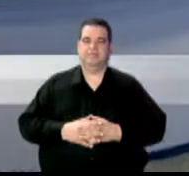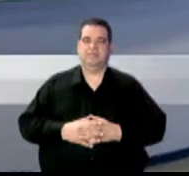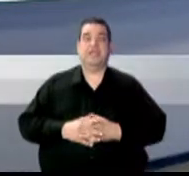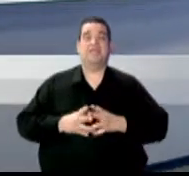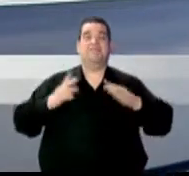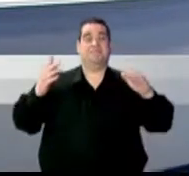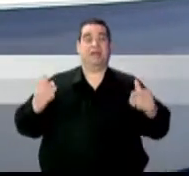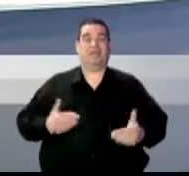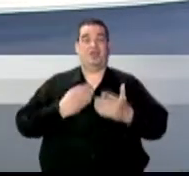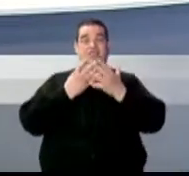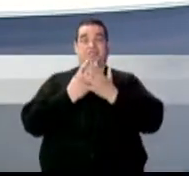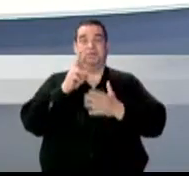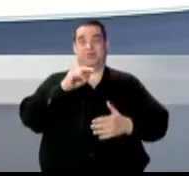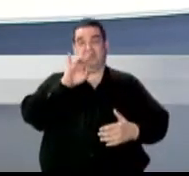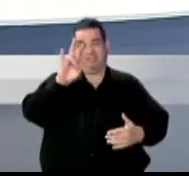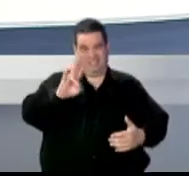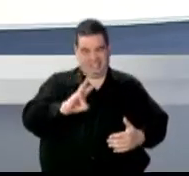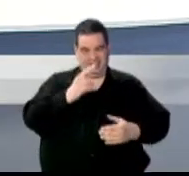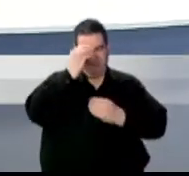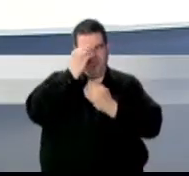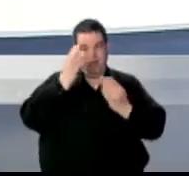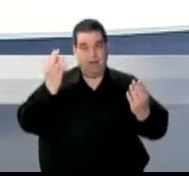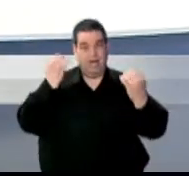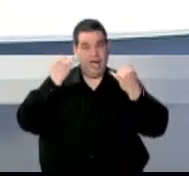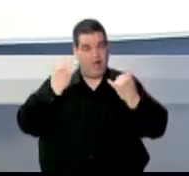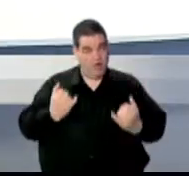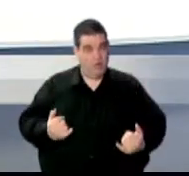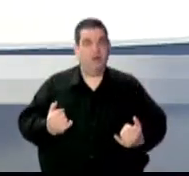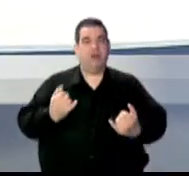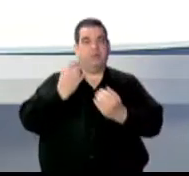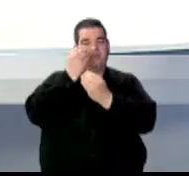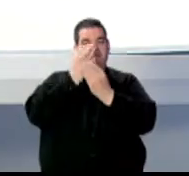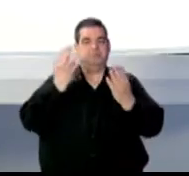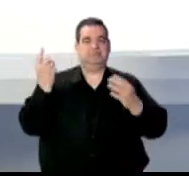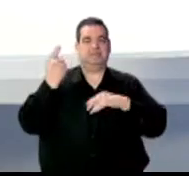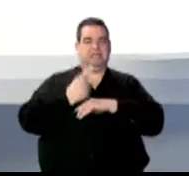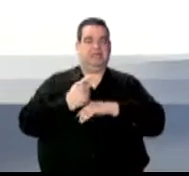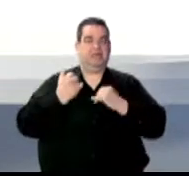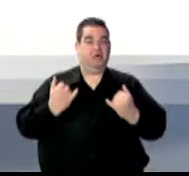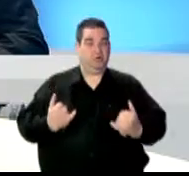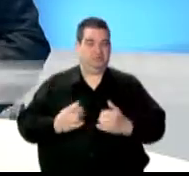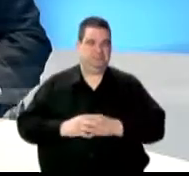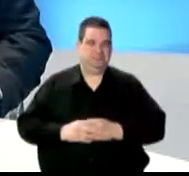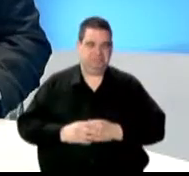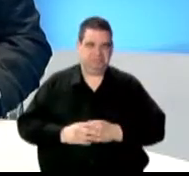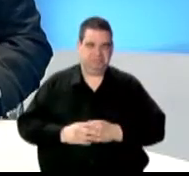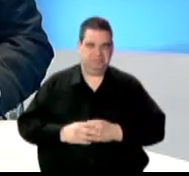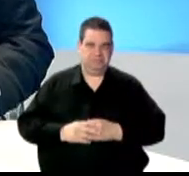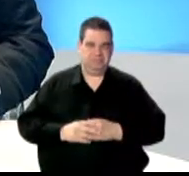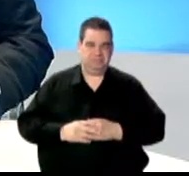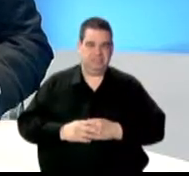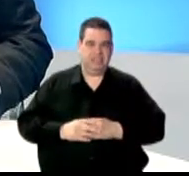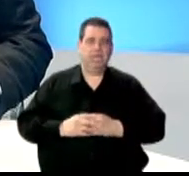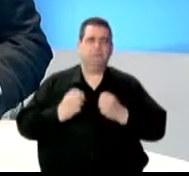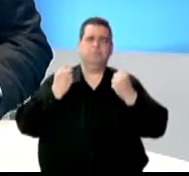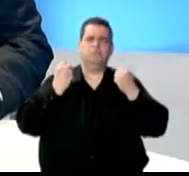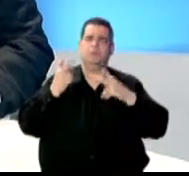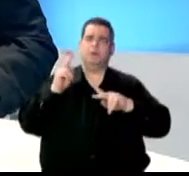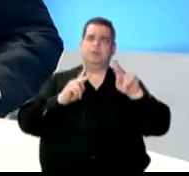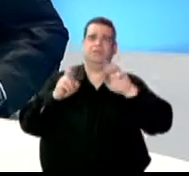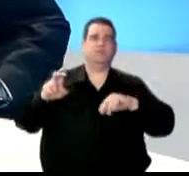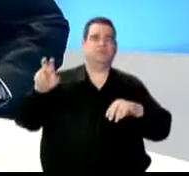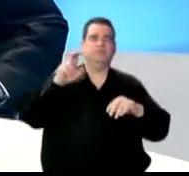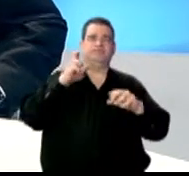bienvenidos a noticias 24 7 informa de inmediato pasamos a las noticias para esta hora miles de turistas